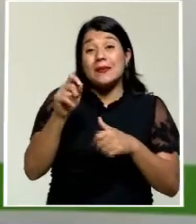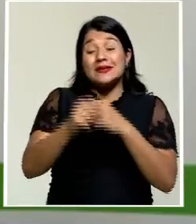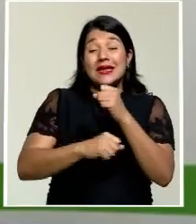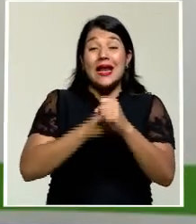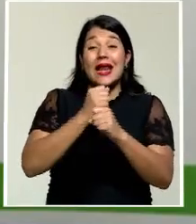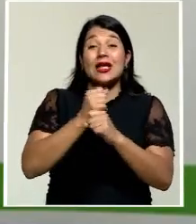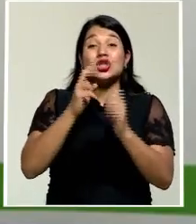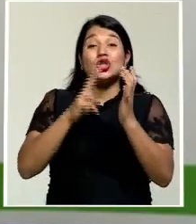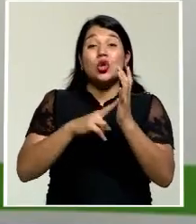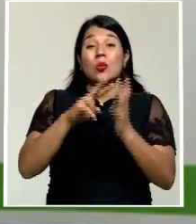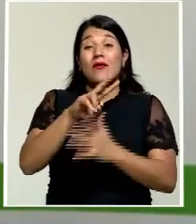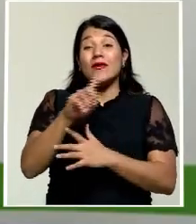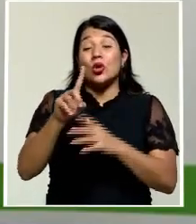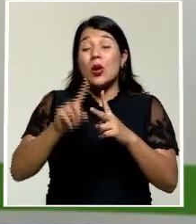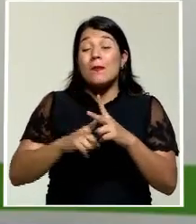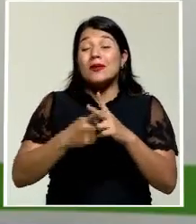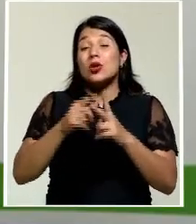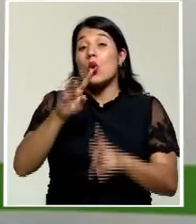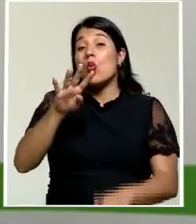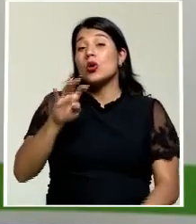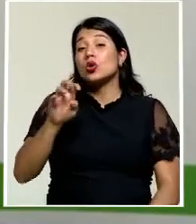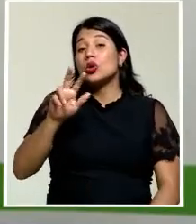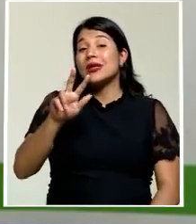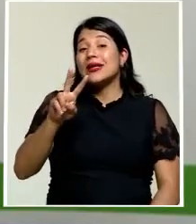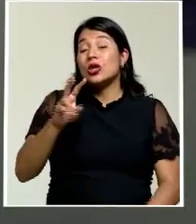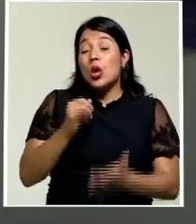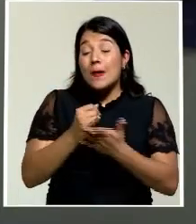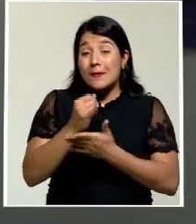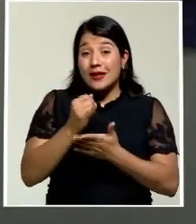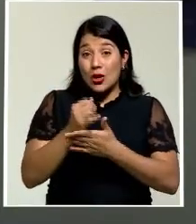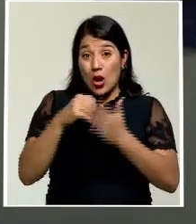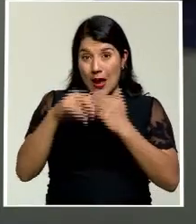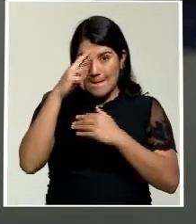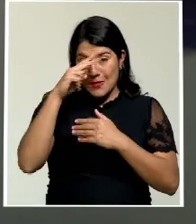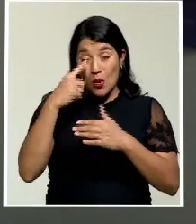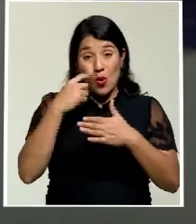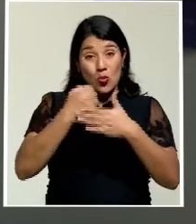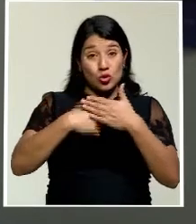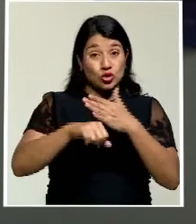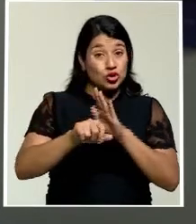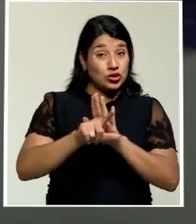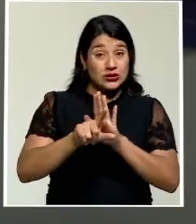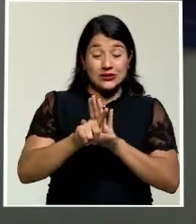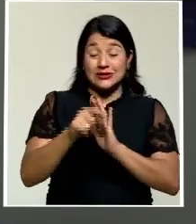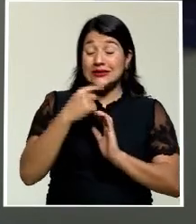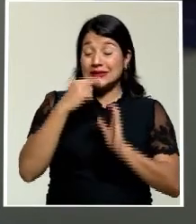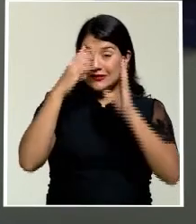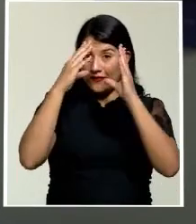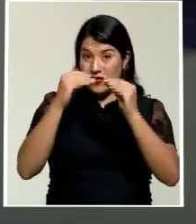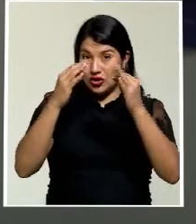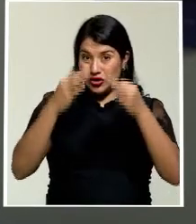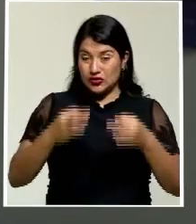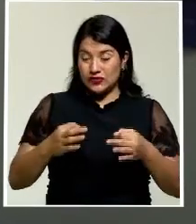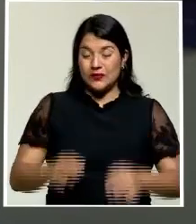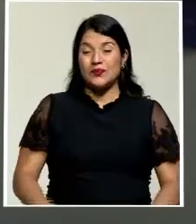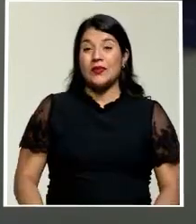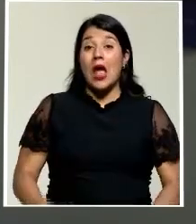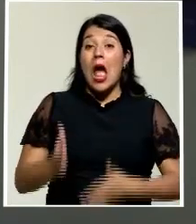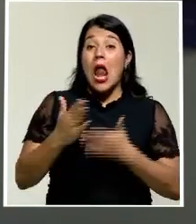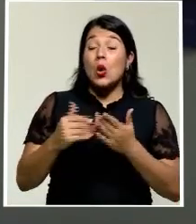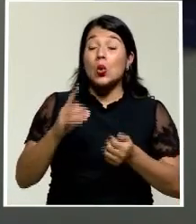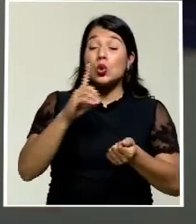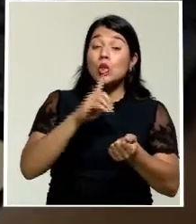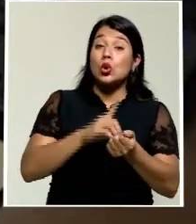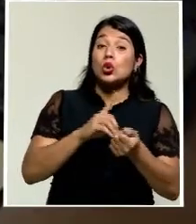se abrieron 432 investigaciones en México por casos de aborto ilegal, según datos oficiales. Algunos médicos o